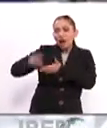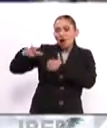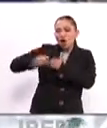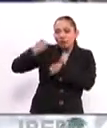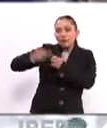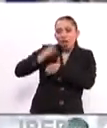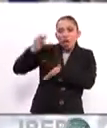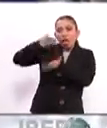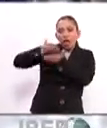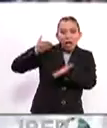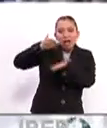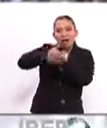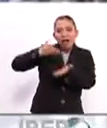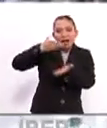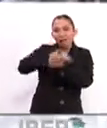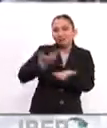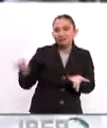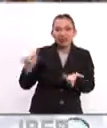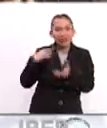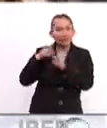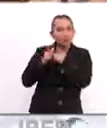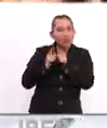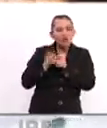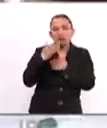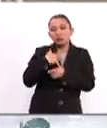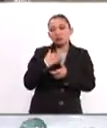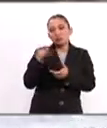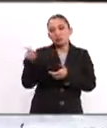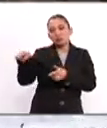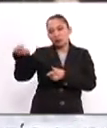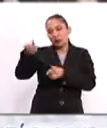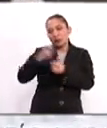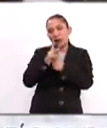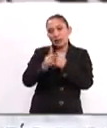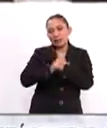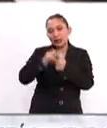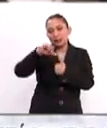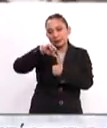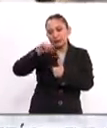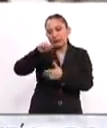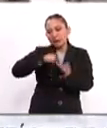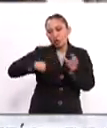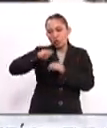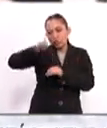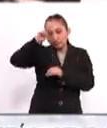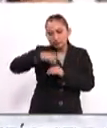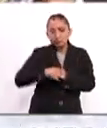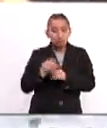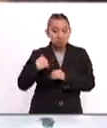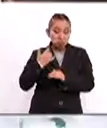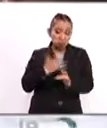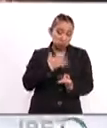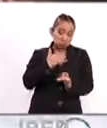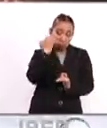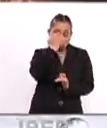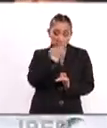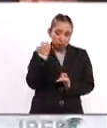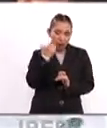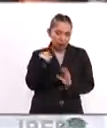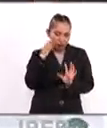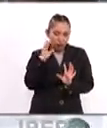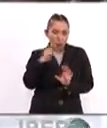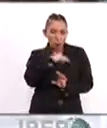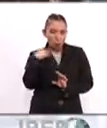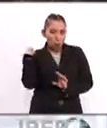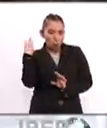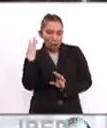estén dando estos fenómenos cíclicos de migración indocumentada por parte de los países del Triángulo del Norte. Me da la impresión, lo que llevamos muchas veces